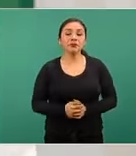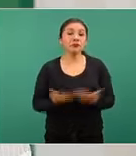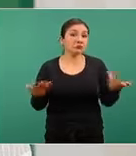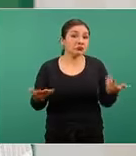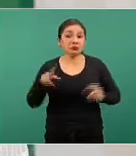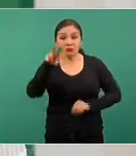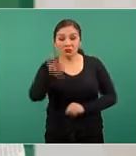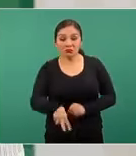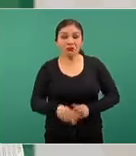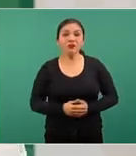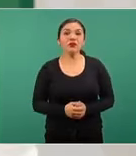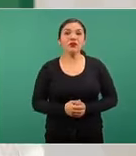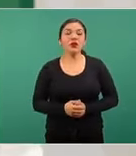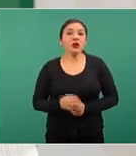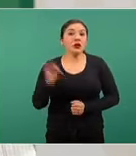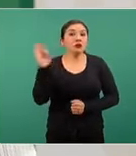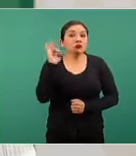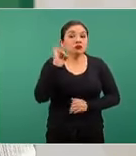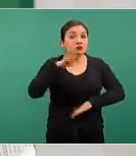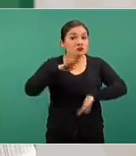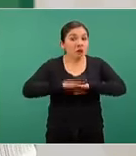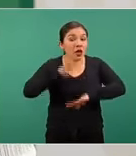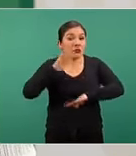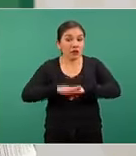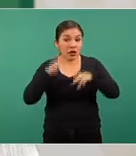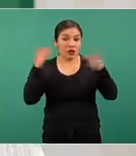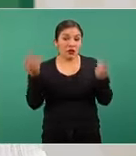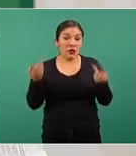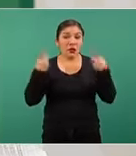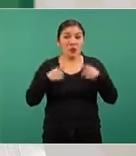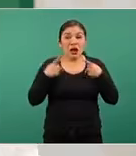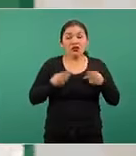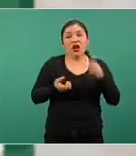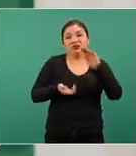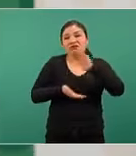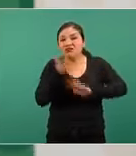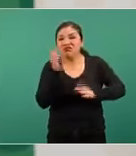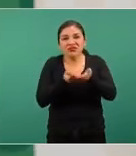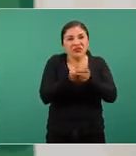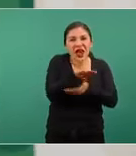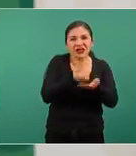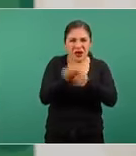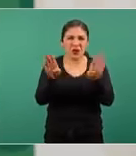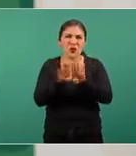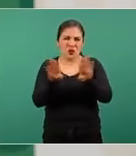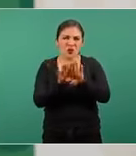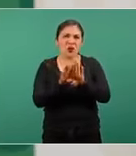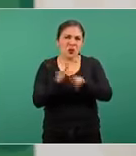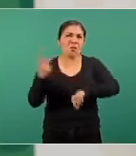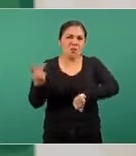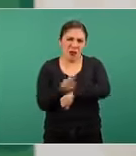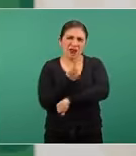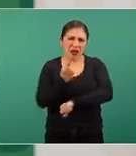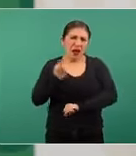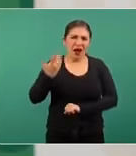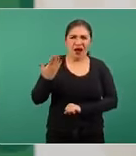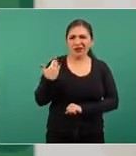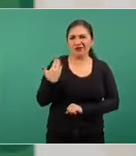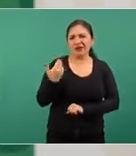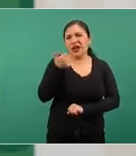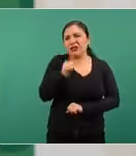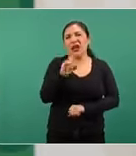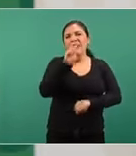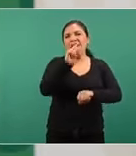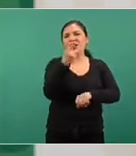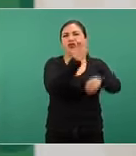Definitivamente, si se incrementa la movilidad, como se ha evidenciado obviamente en las 32